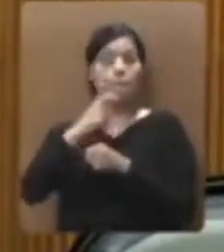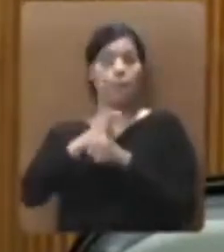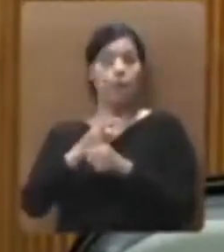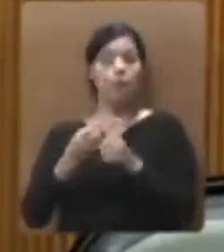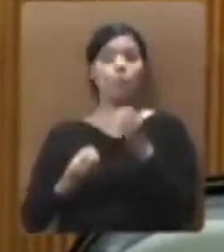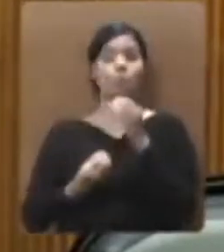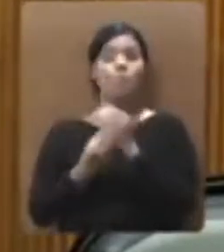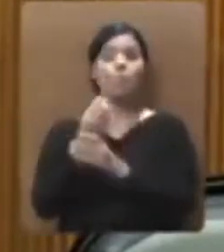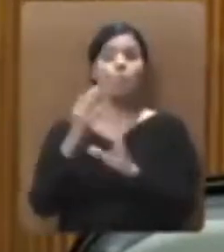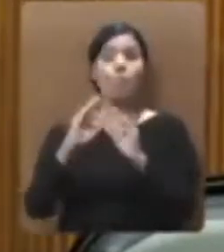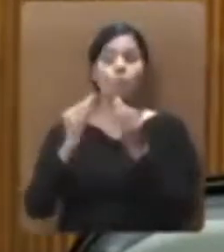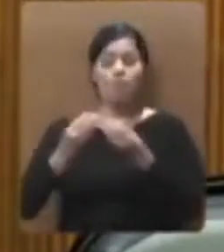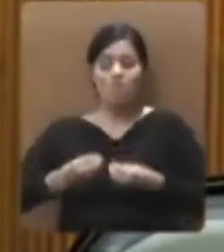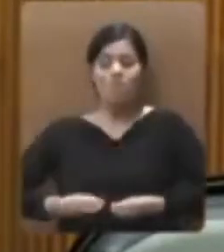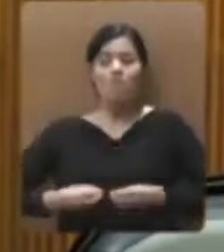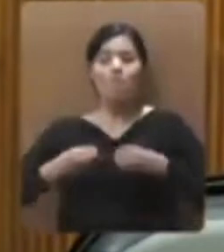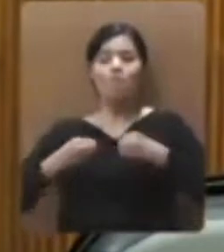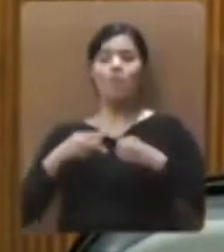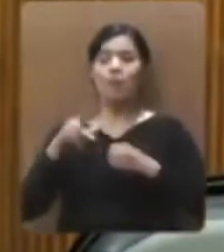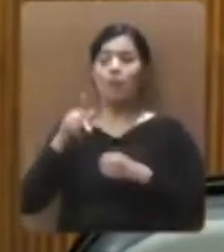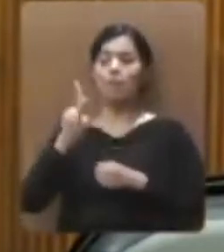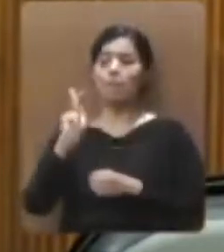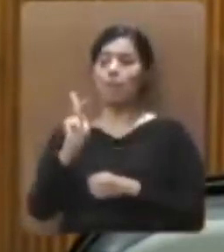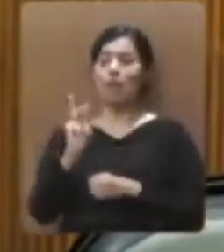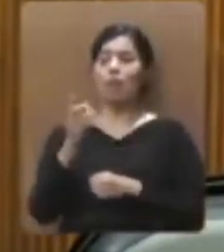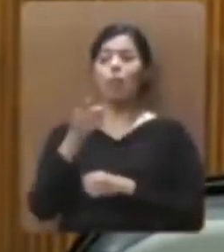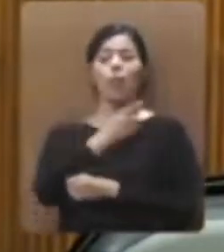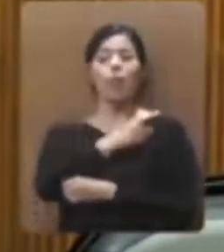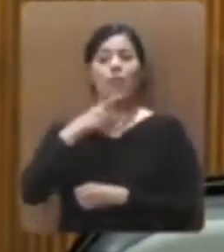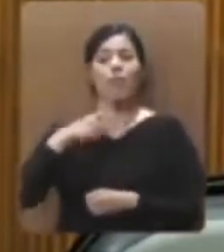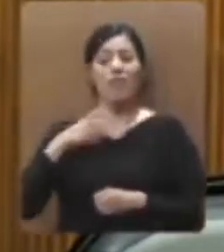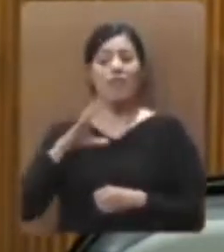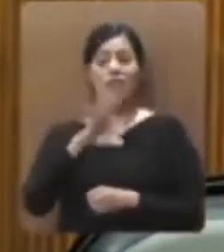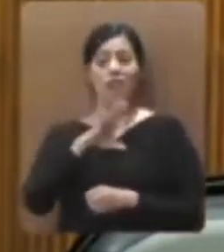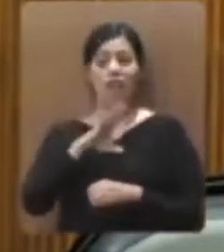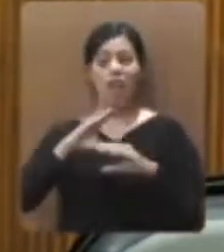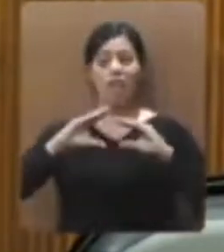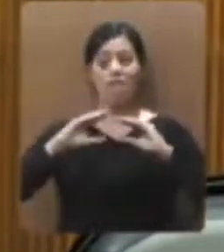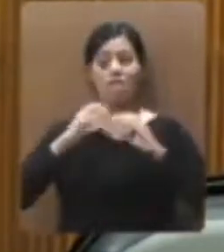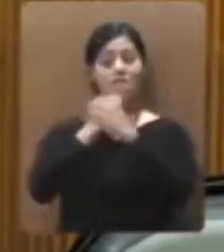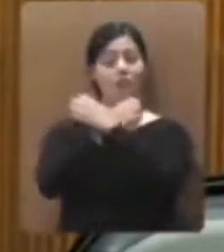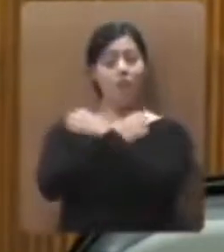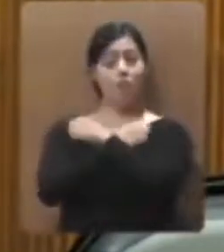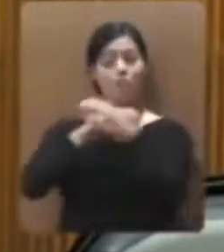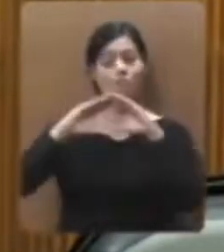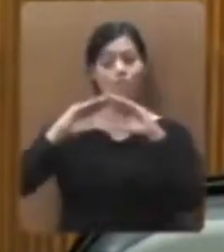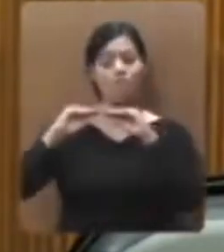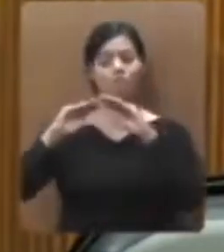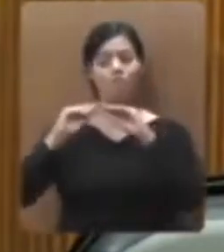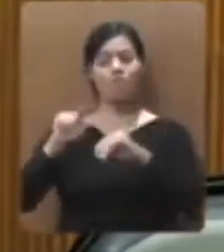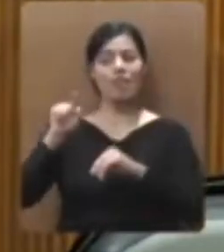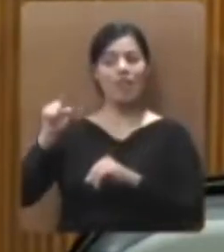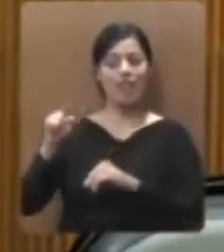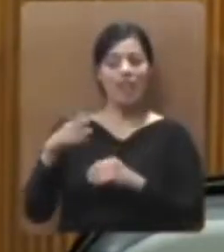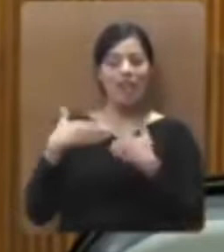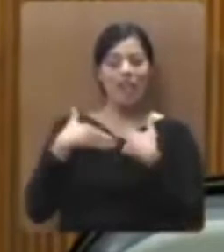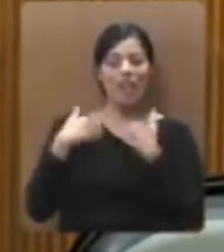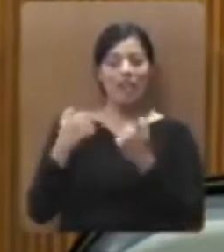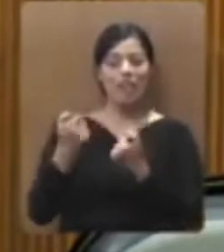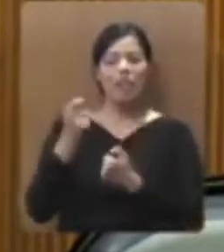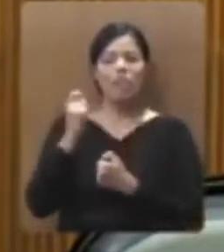esta nueva realidad, pero que tiene que ir acompañada de una educación y entender el comportamiento de estos animales, porque ya es